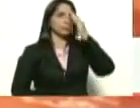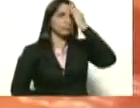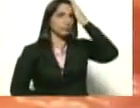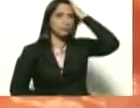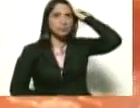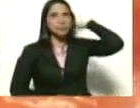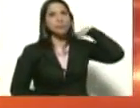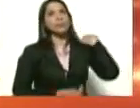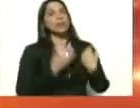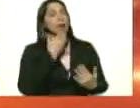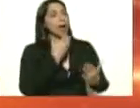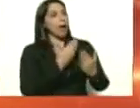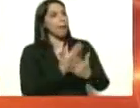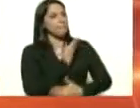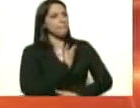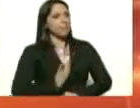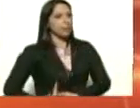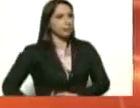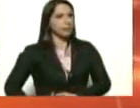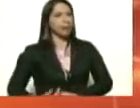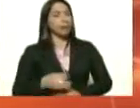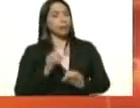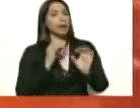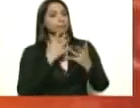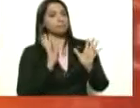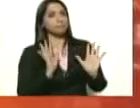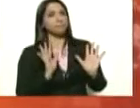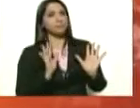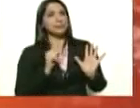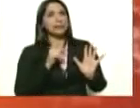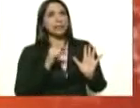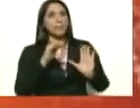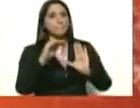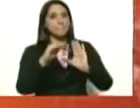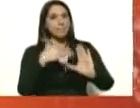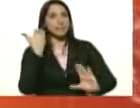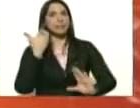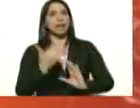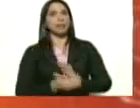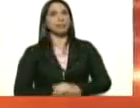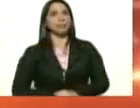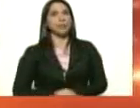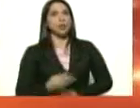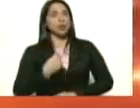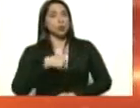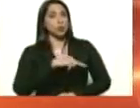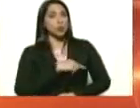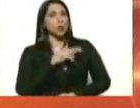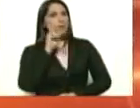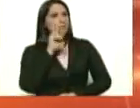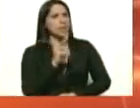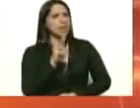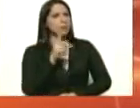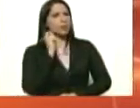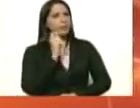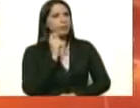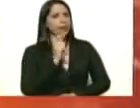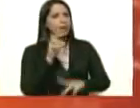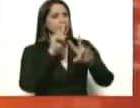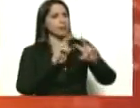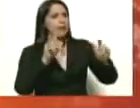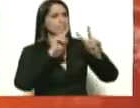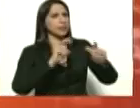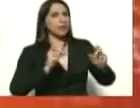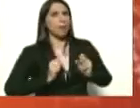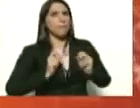Gracias, presidente. Justamente a raíz de esos mensajes nos dimos la tarea de revisar las oportunidades